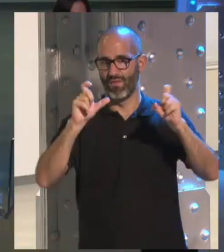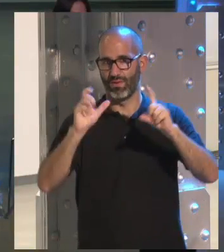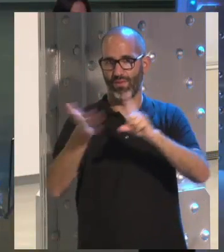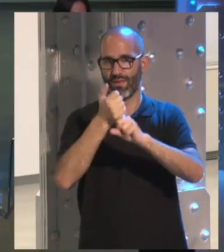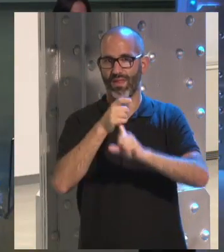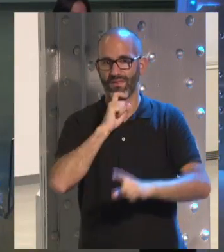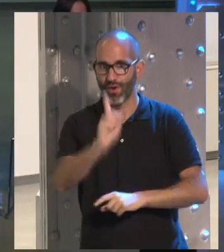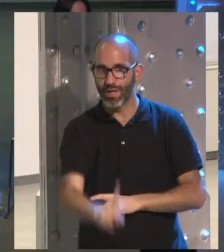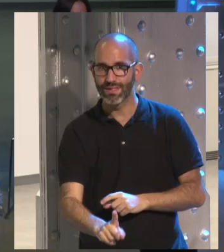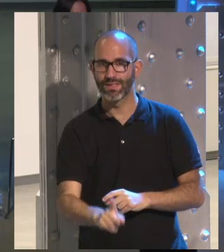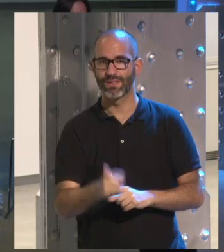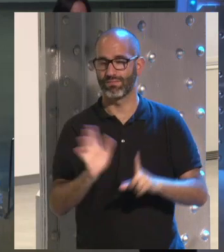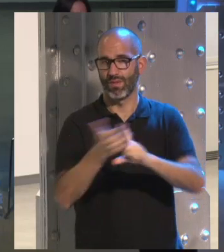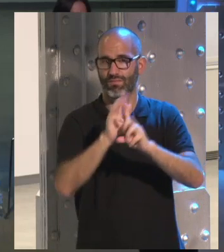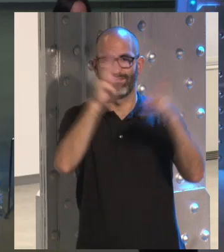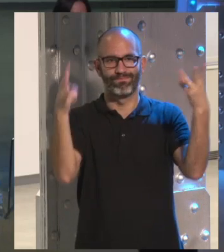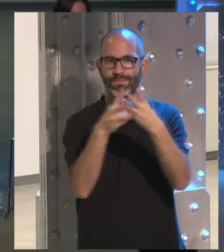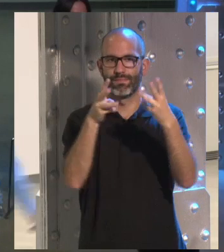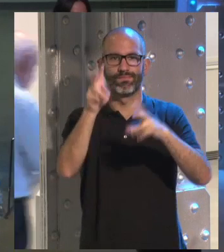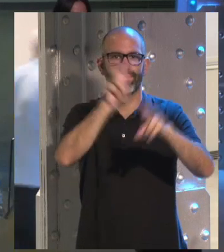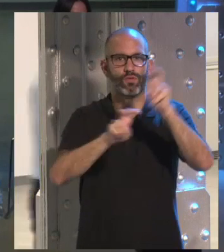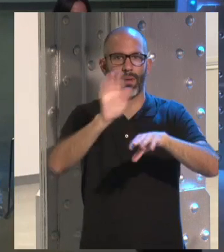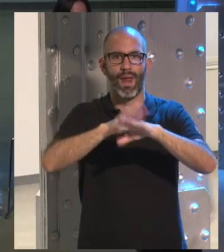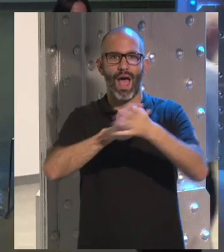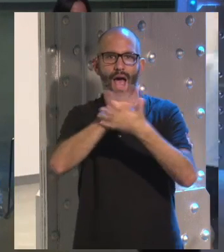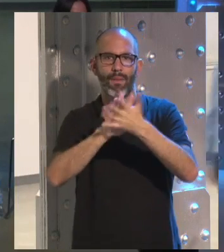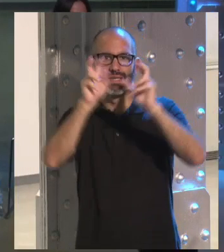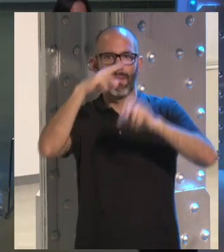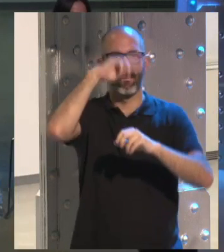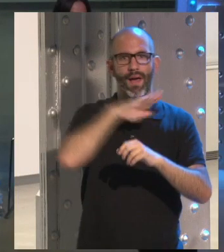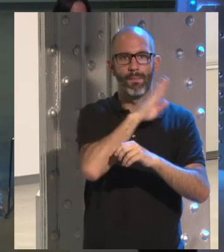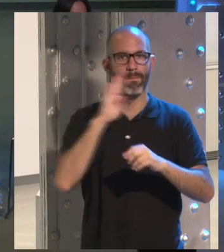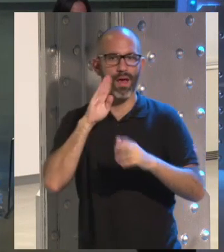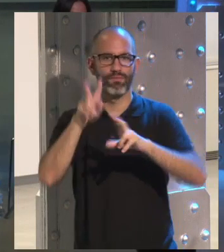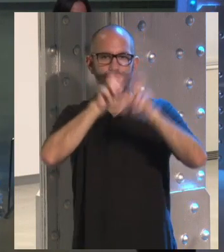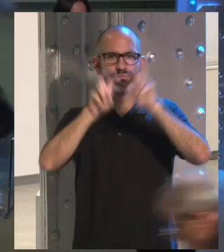la red, buscando para hablar un poco de padres y madres.